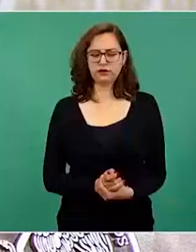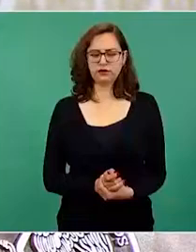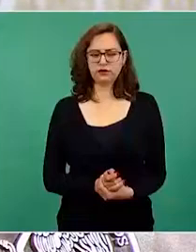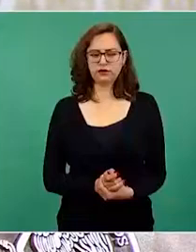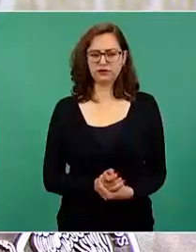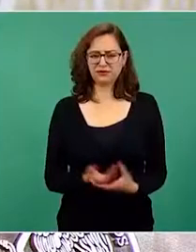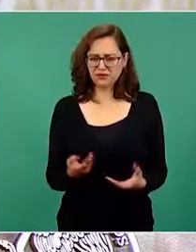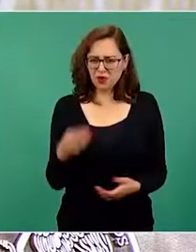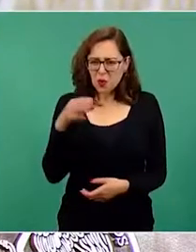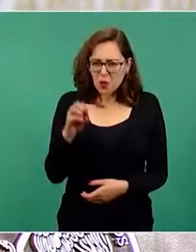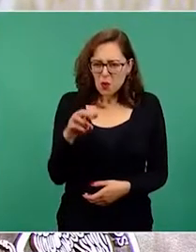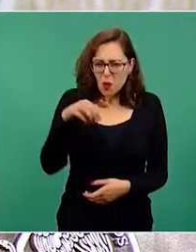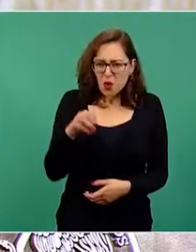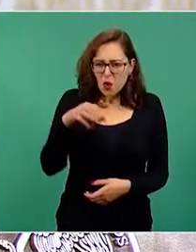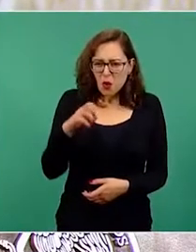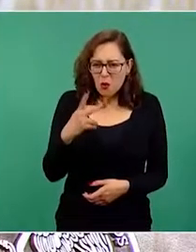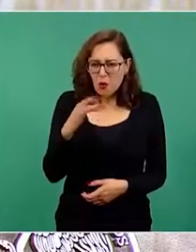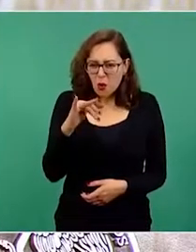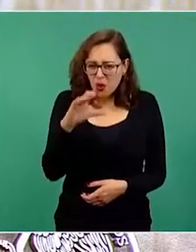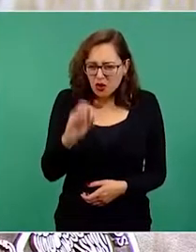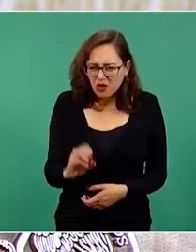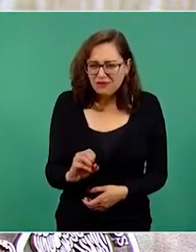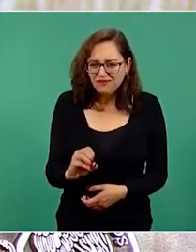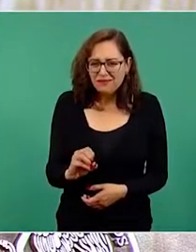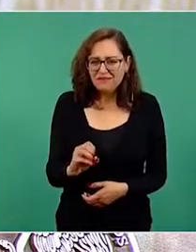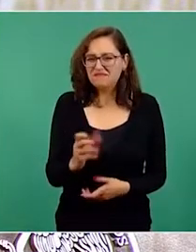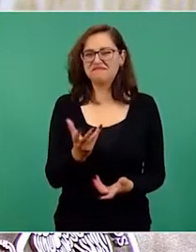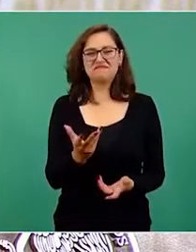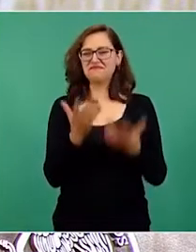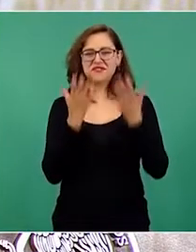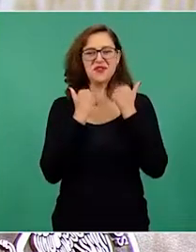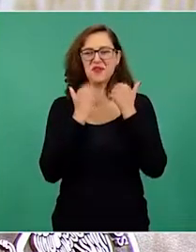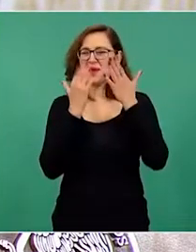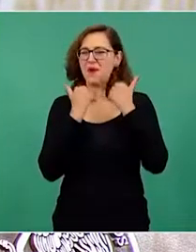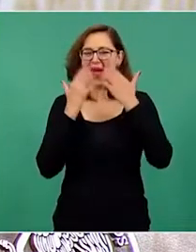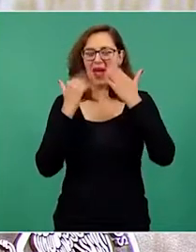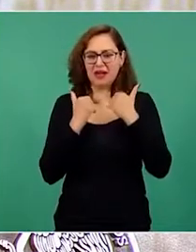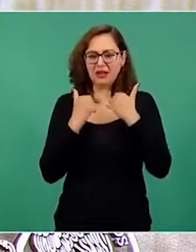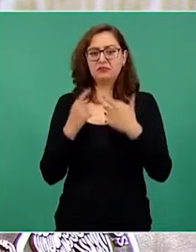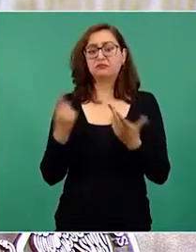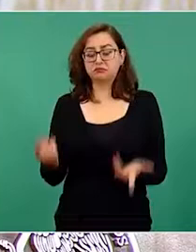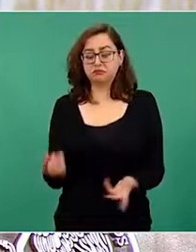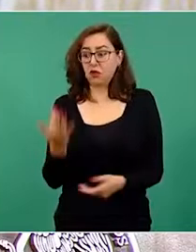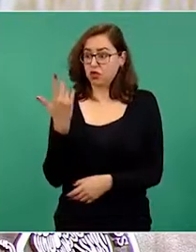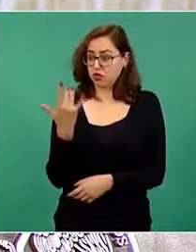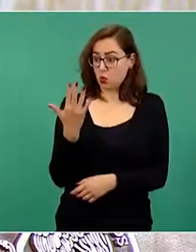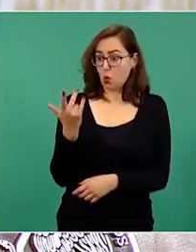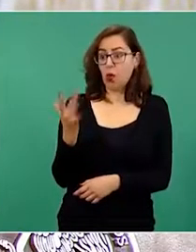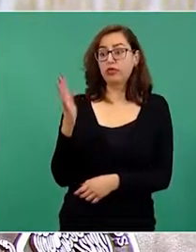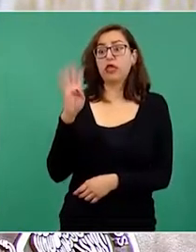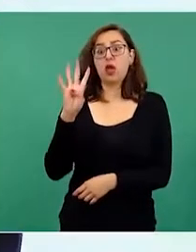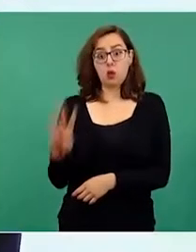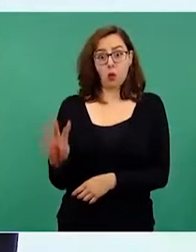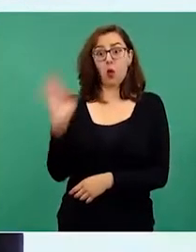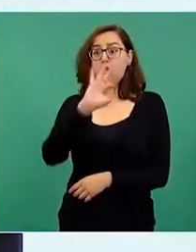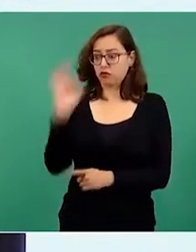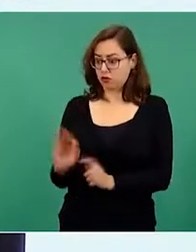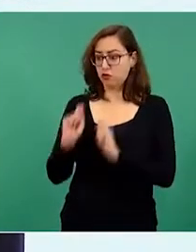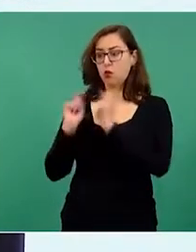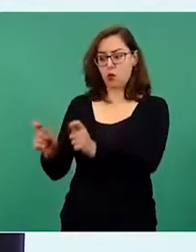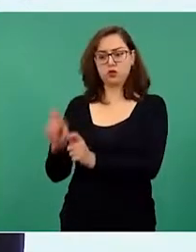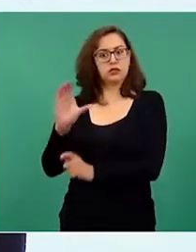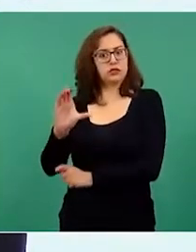del presidente respeta el estado actual del mercado eléctrico, en que 54 por ciento de la electricidad